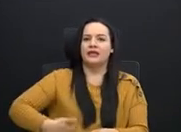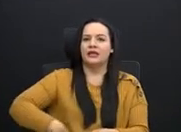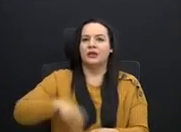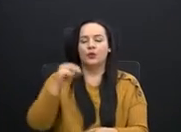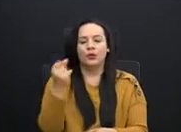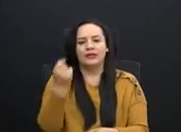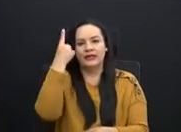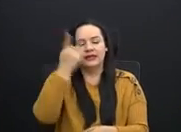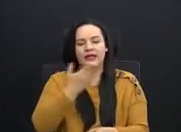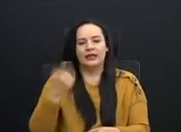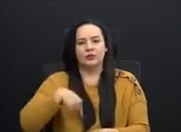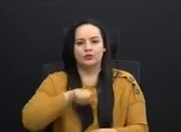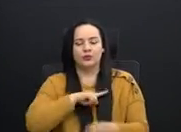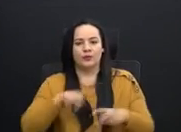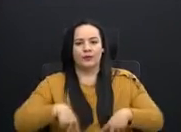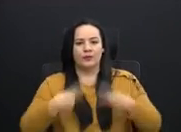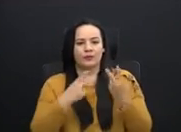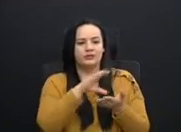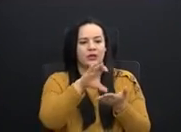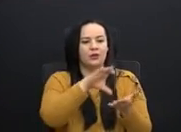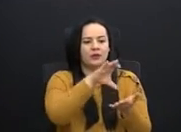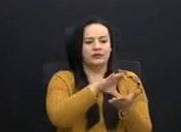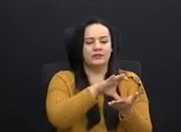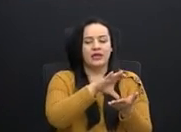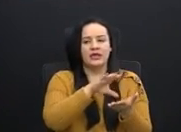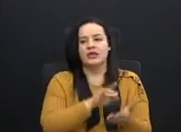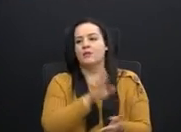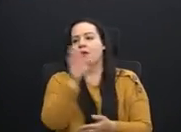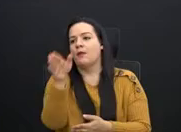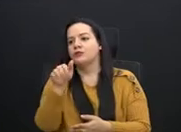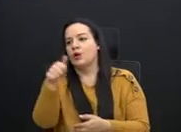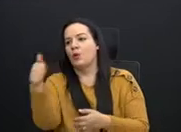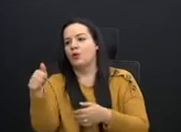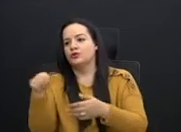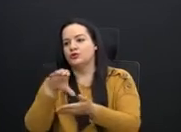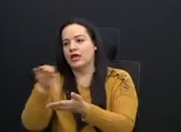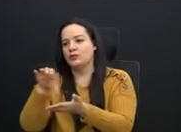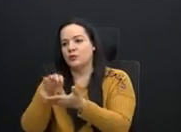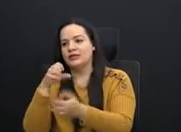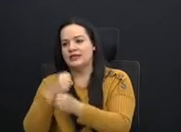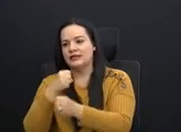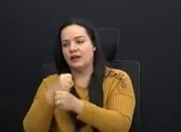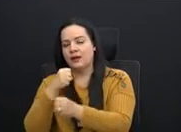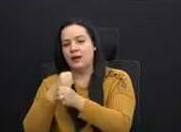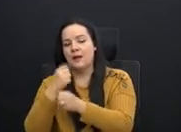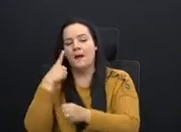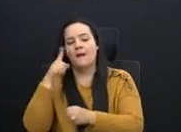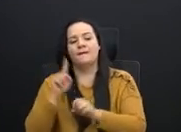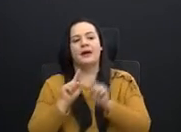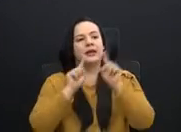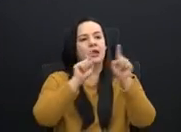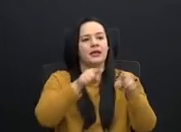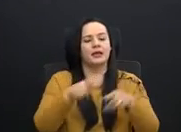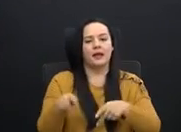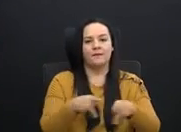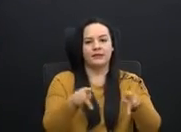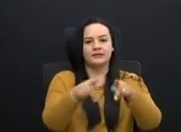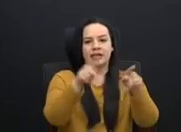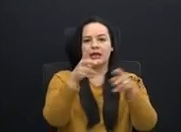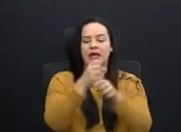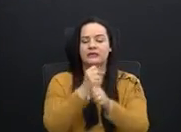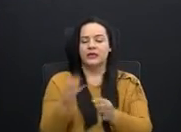que vivimos en unos cantones y trabajamos en otros y que para ir a pasear, a hacer